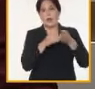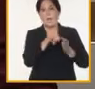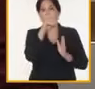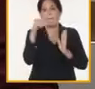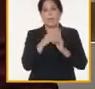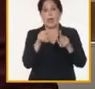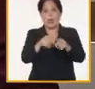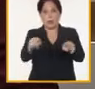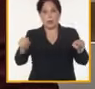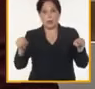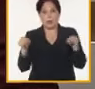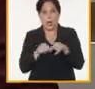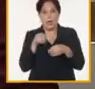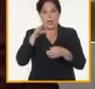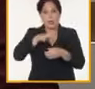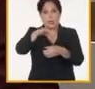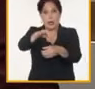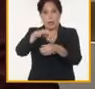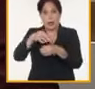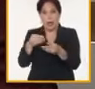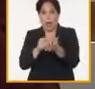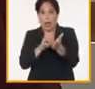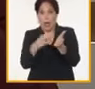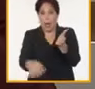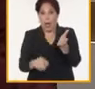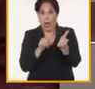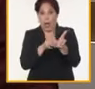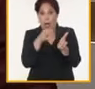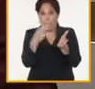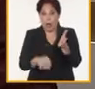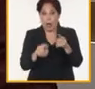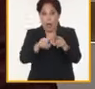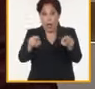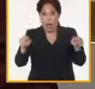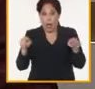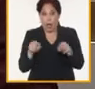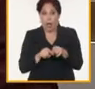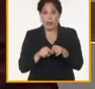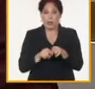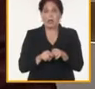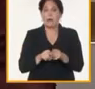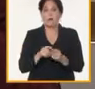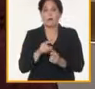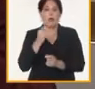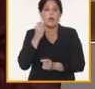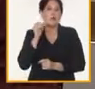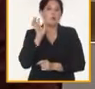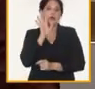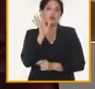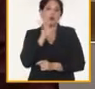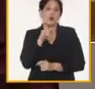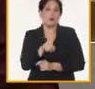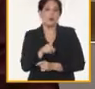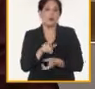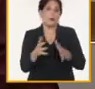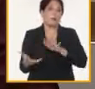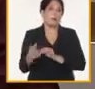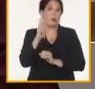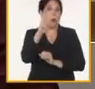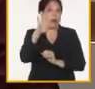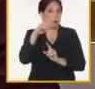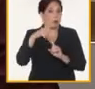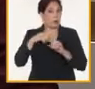hectáreas que han sembrado de arroz que eran áreas no bien atendidas y tiene un estimado de cuatro